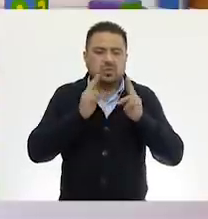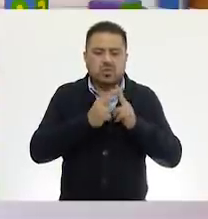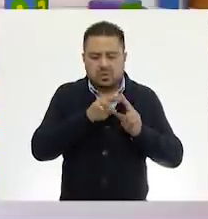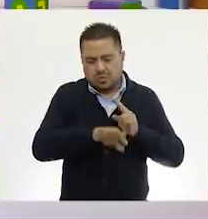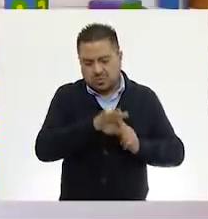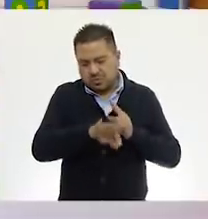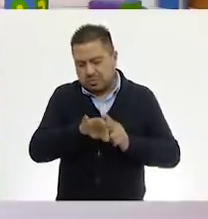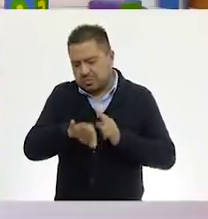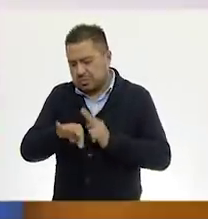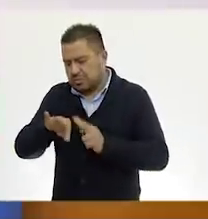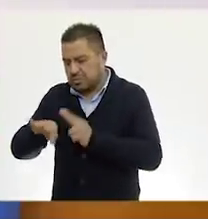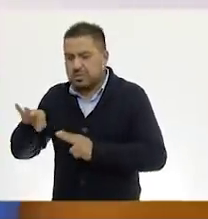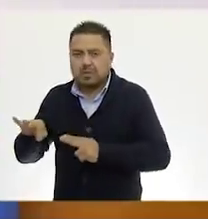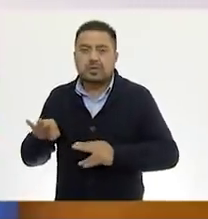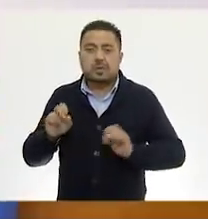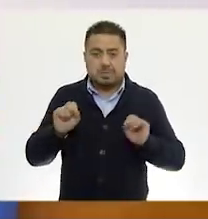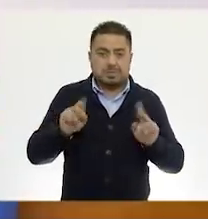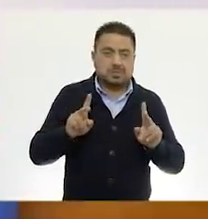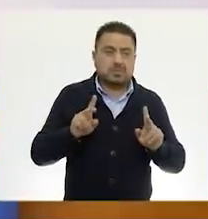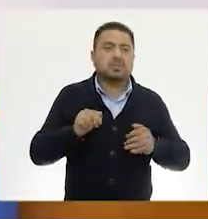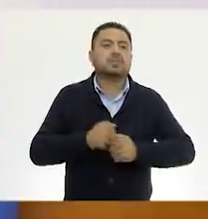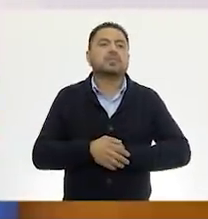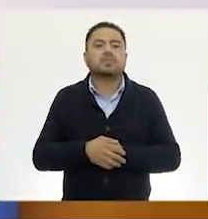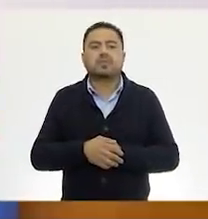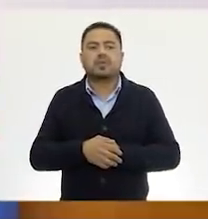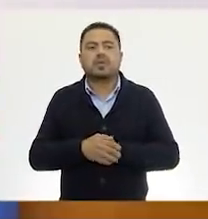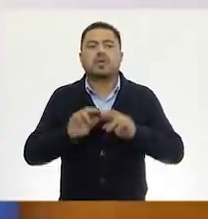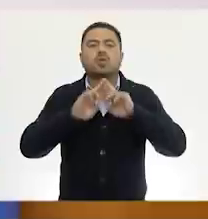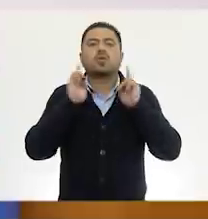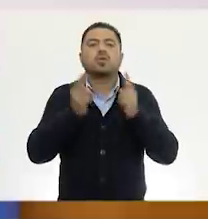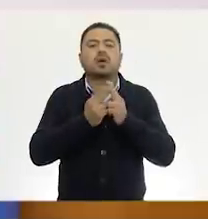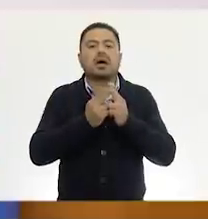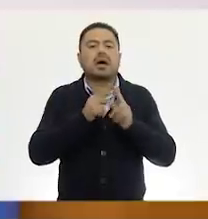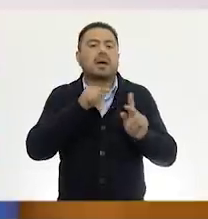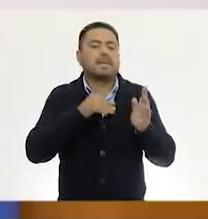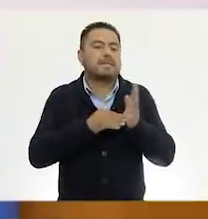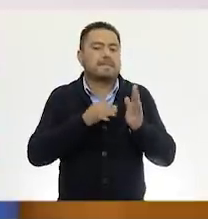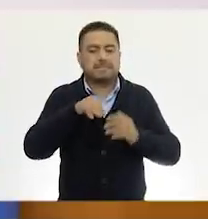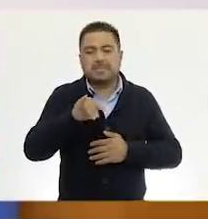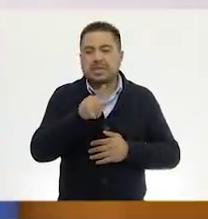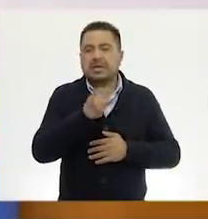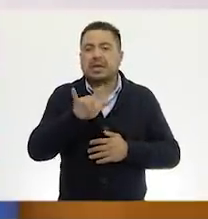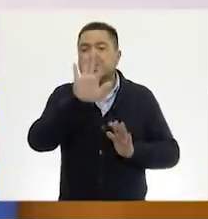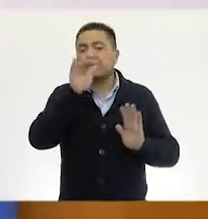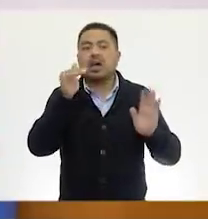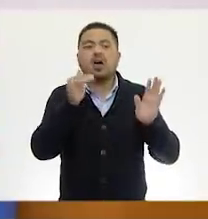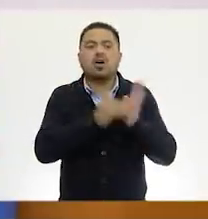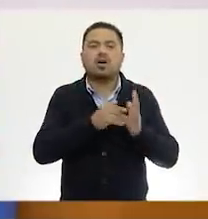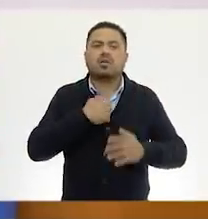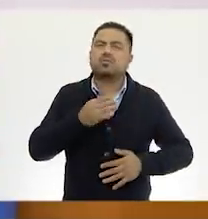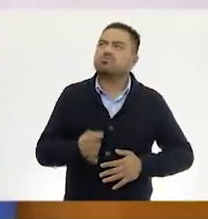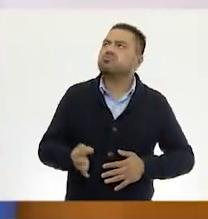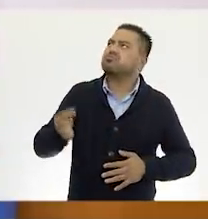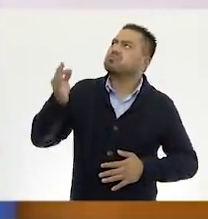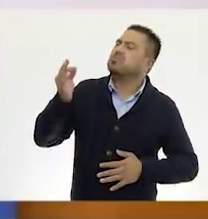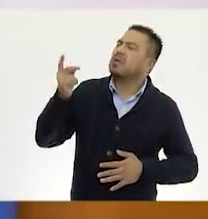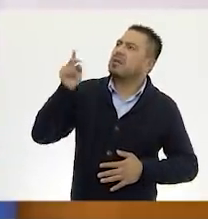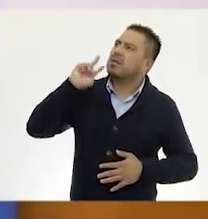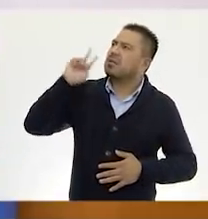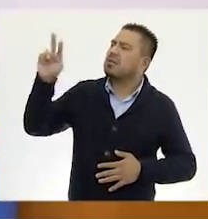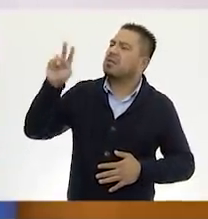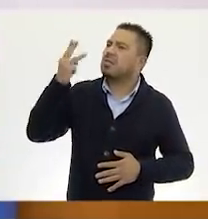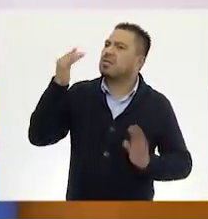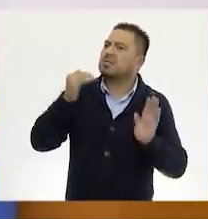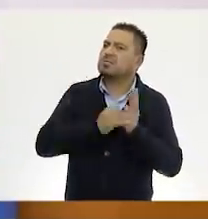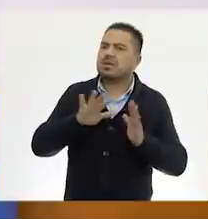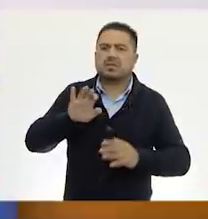decenas y centenas. En las unidades de millar me salió el número cinco mil. Si se dan cuenta, tres